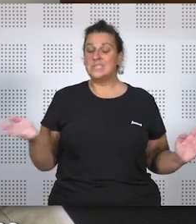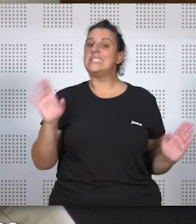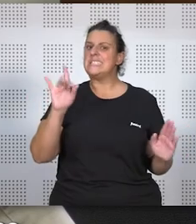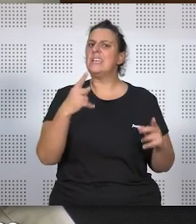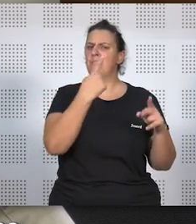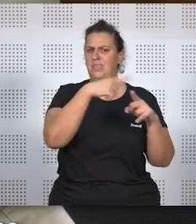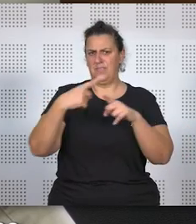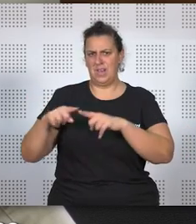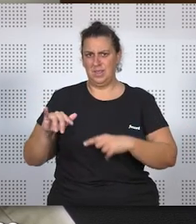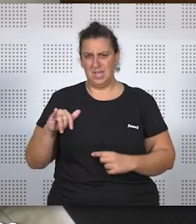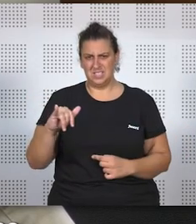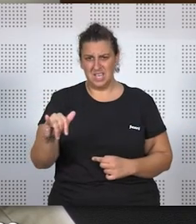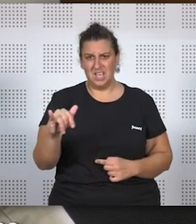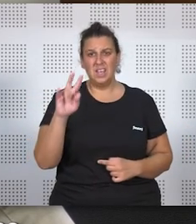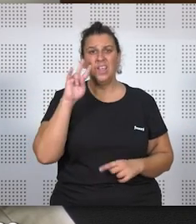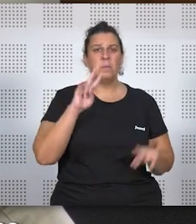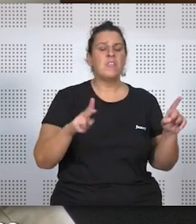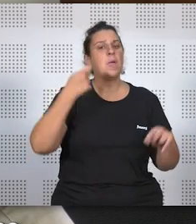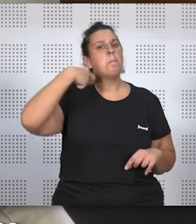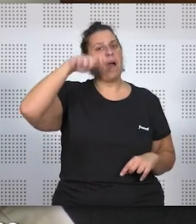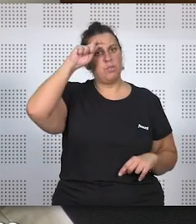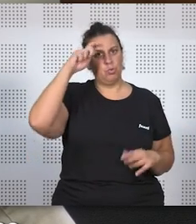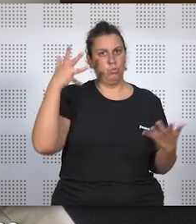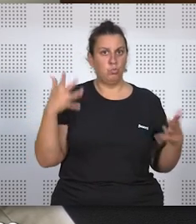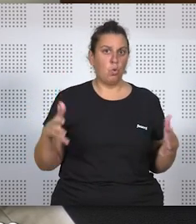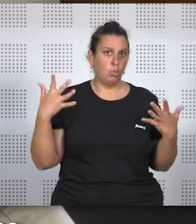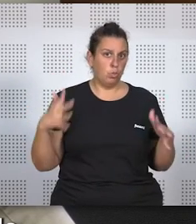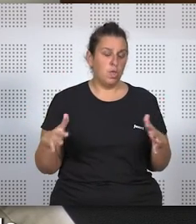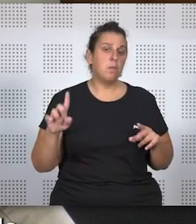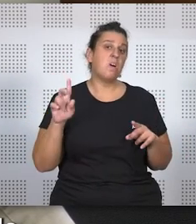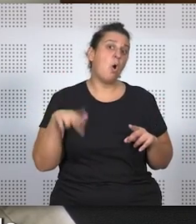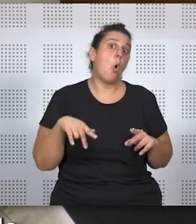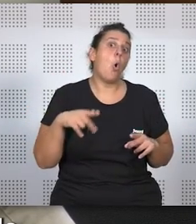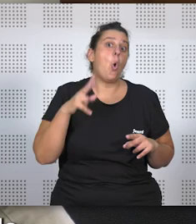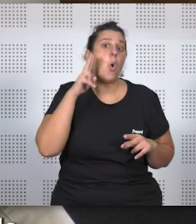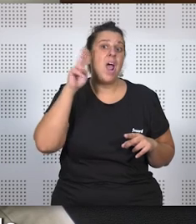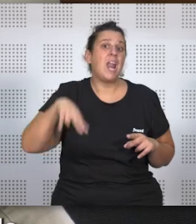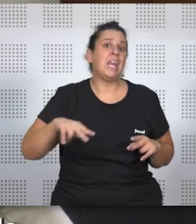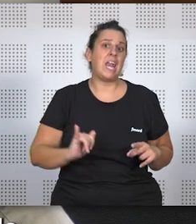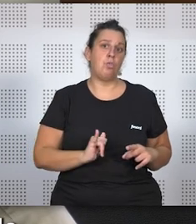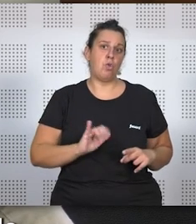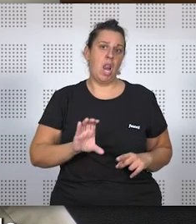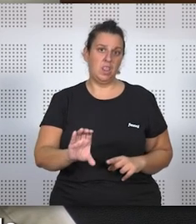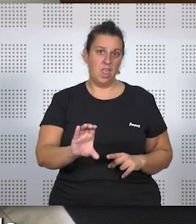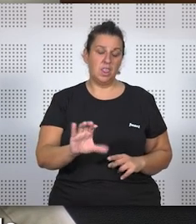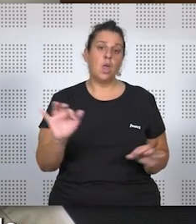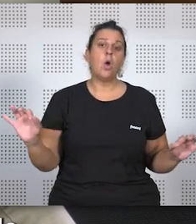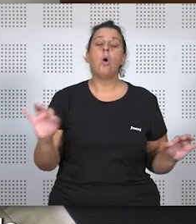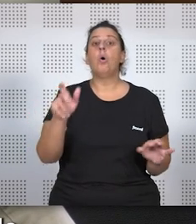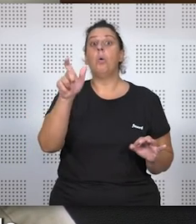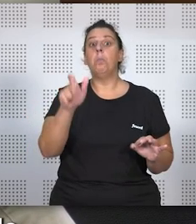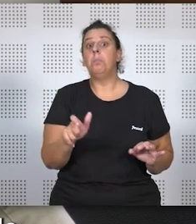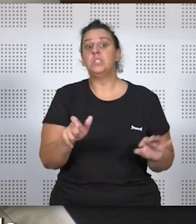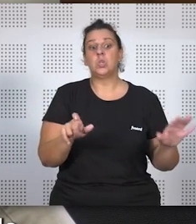diferencias, se determina por la vecindad civil o en el ámbito internacional por la nacionalidad, o por la ley que ya hubiera escogido el causante